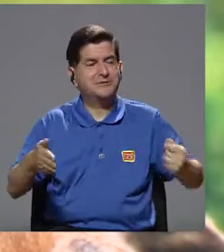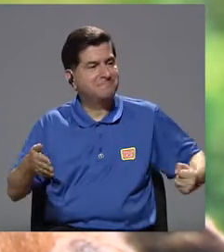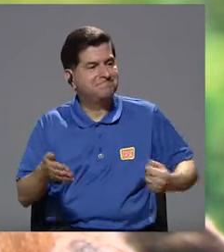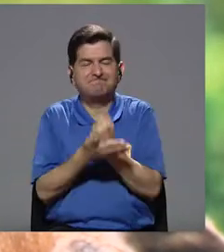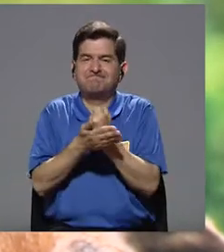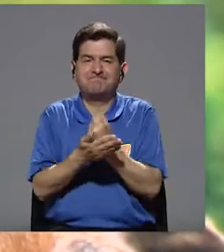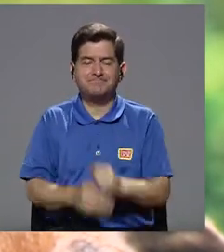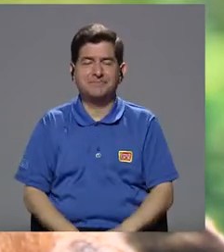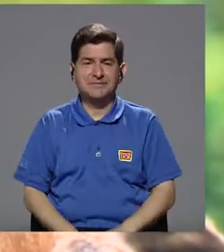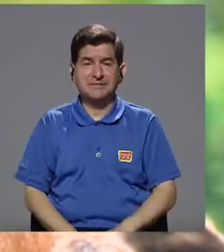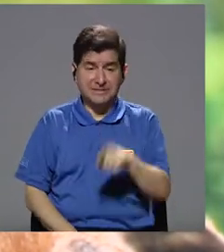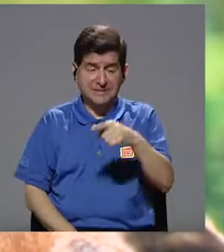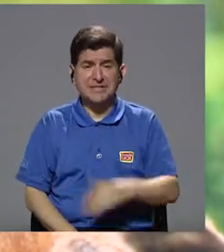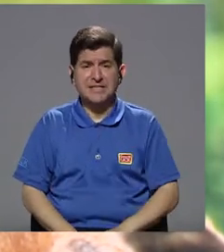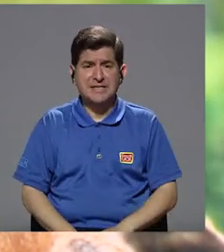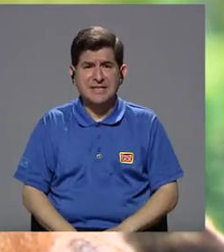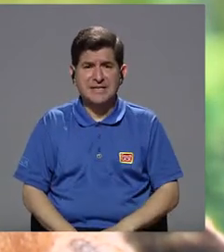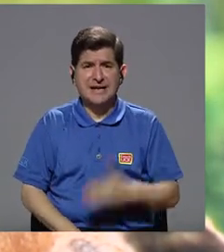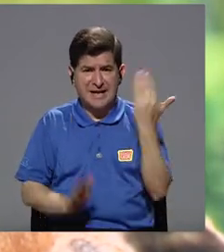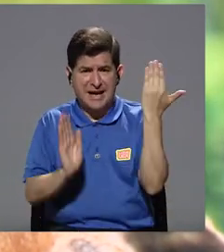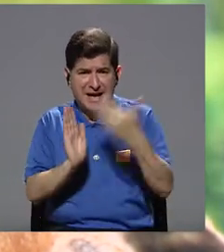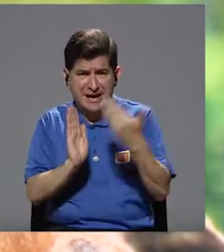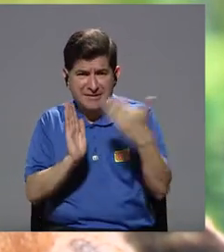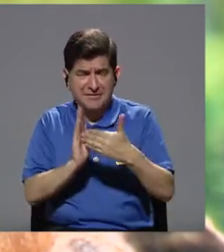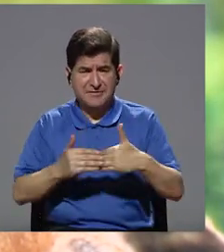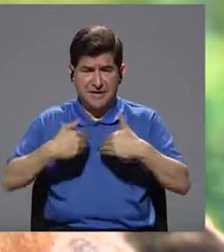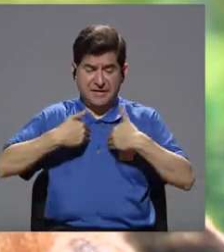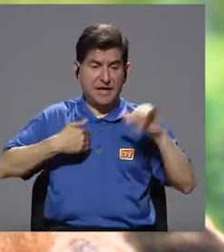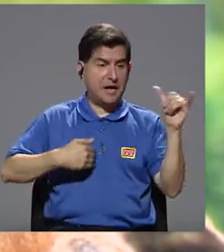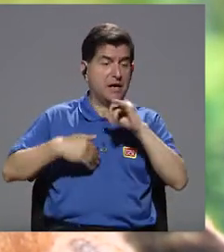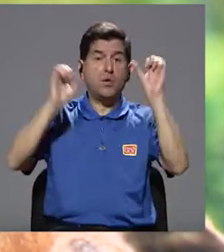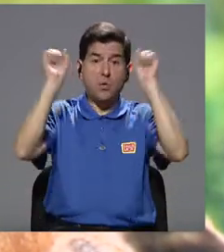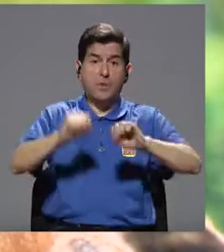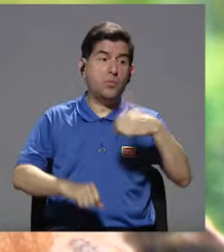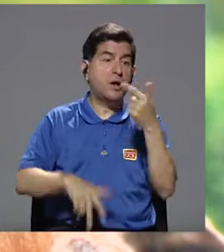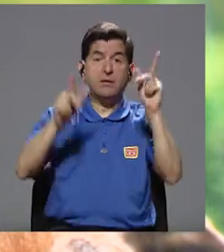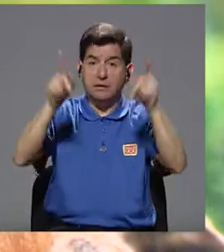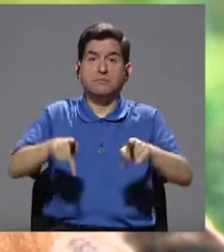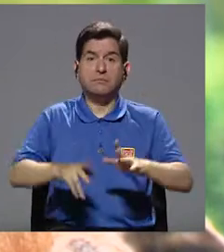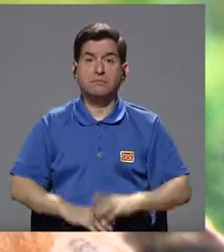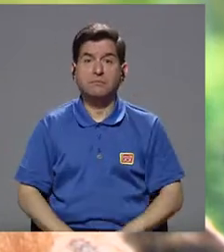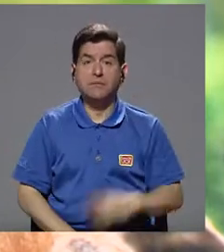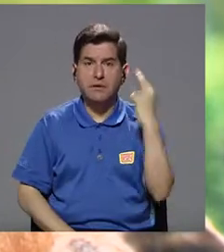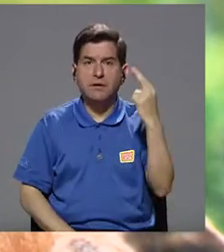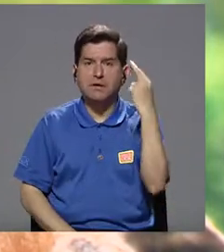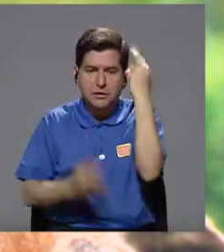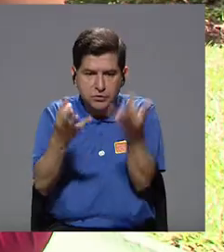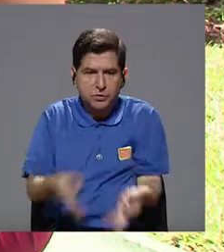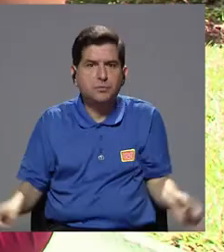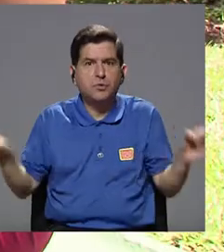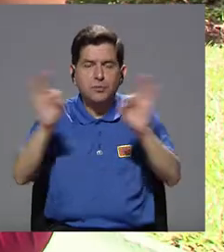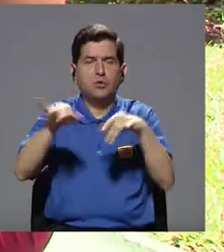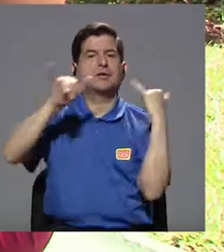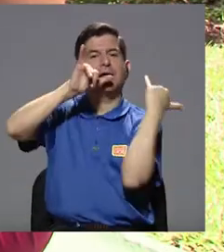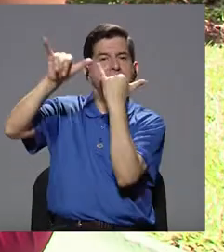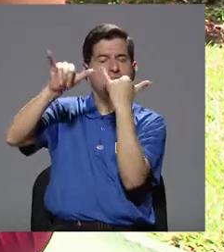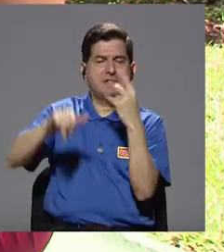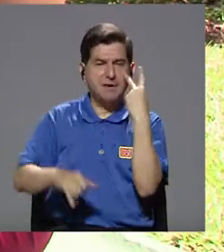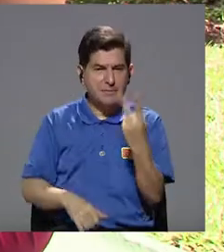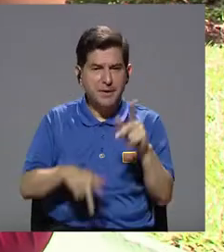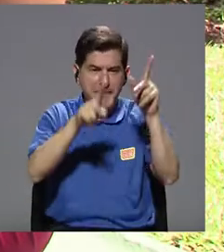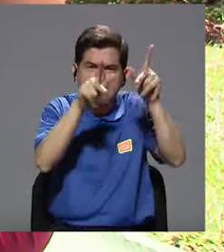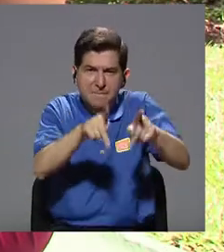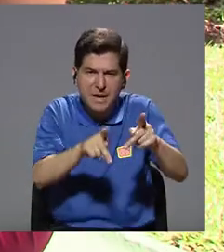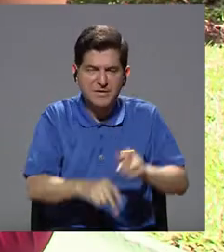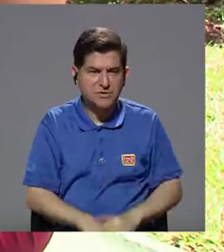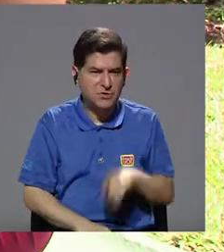lamentablemente si lastiman animales, pues también tienen la posibilidad o podrían lastimar a otras personas, por eso es que siempre es importante denunciar, si vemos que